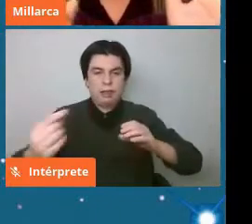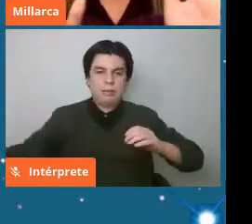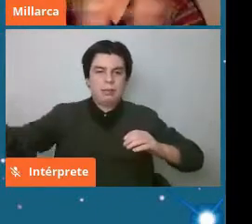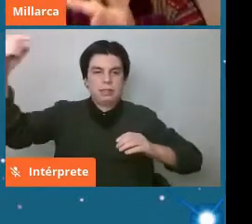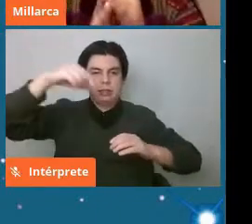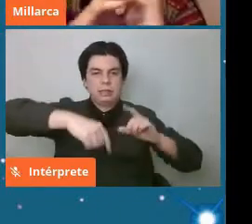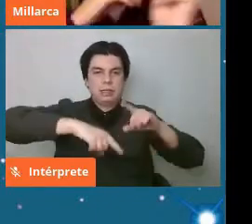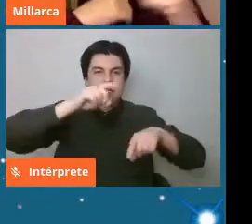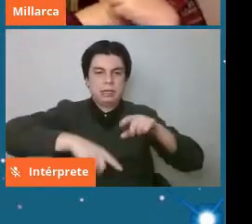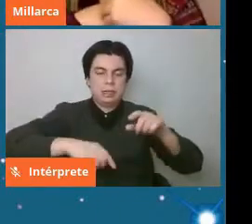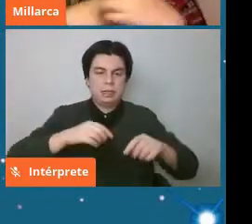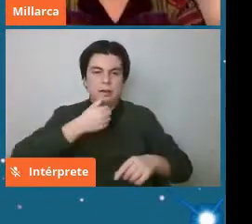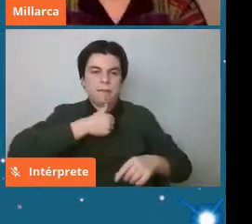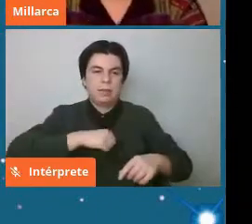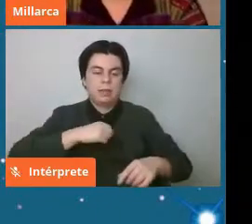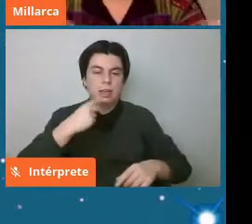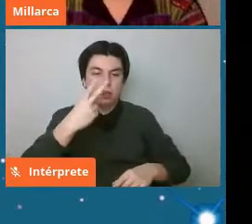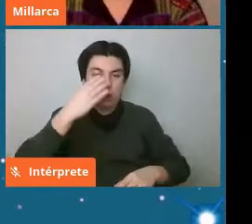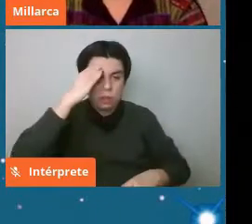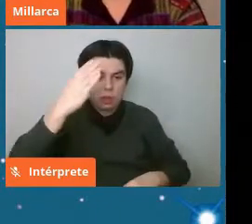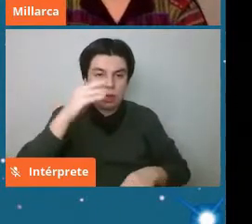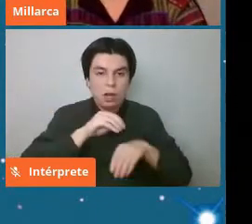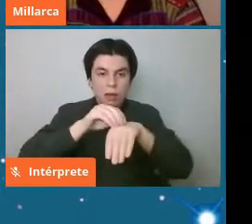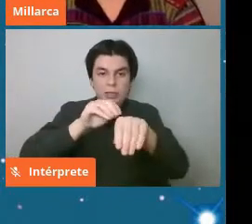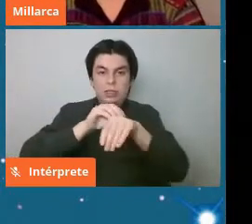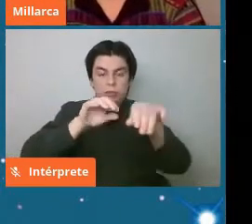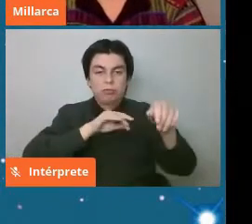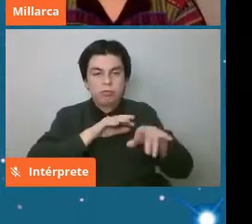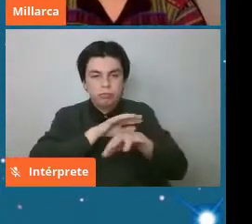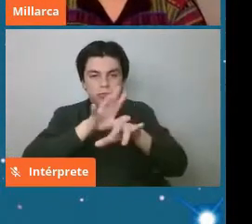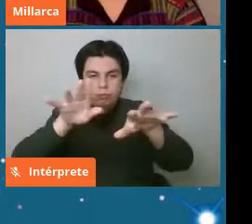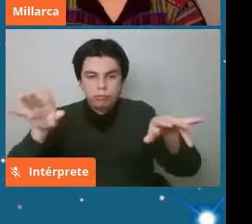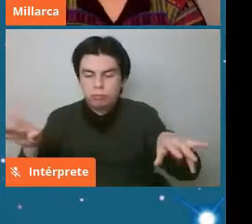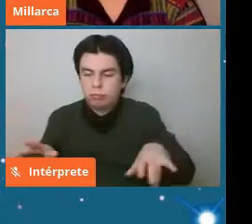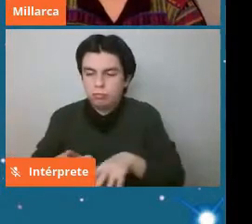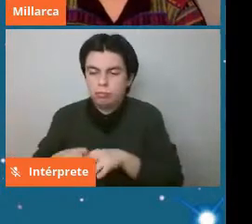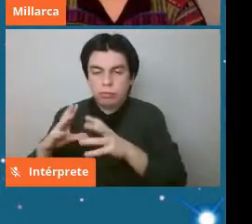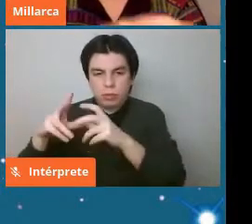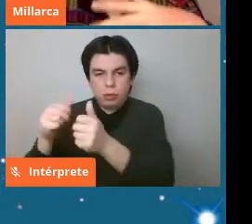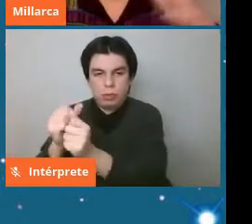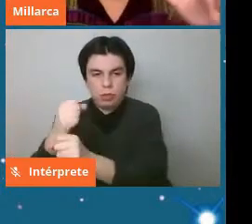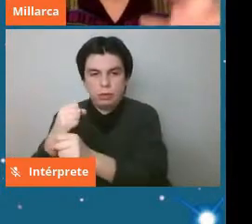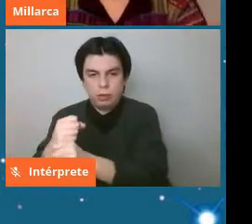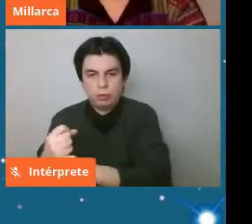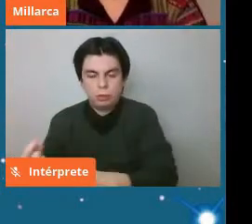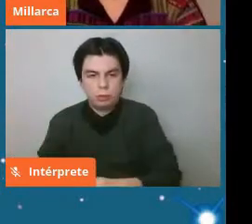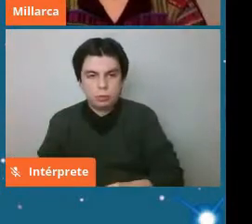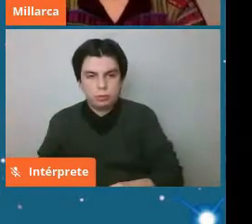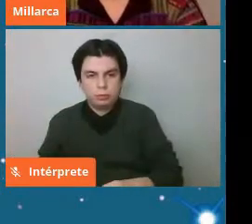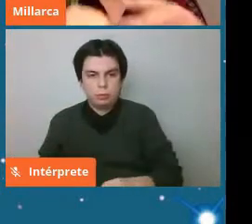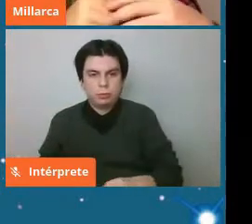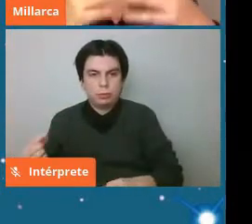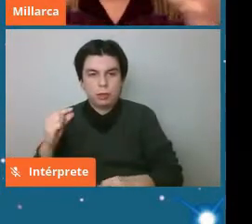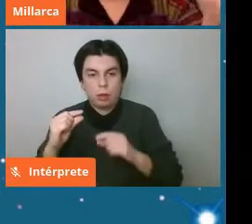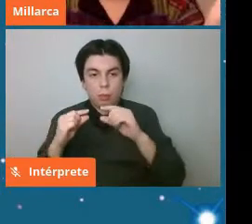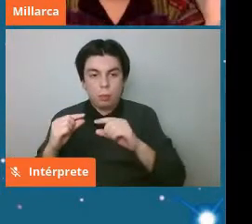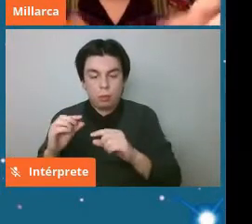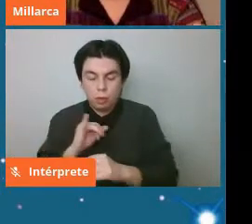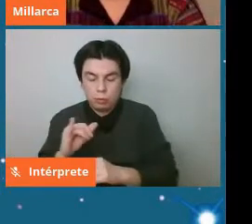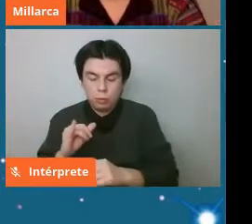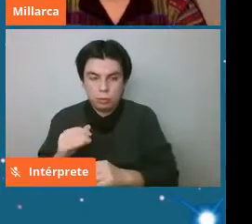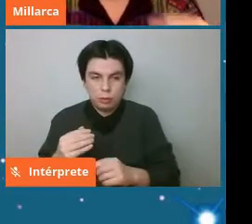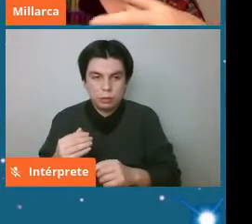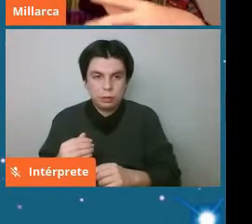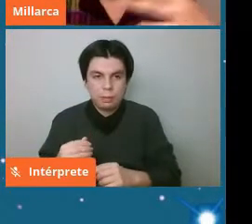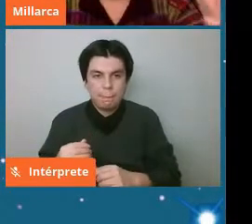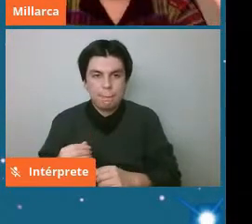en dos días más le avisa a todos sus colegas y parten muy poquito después bueno a